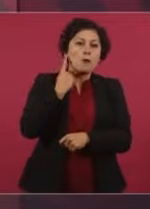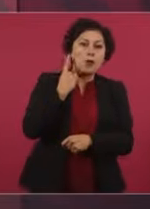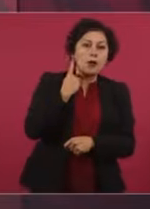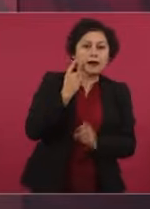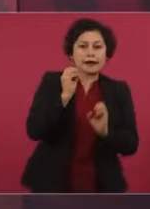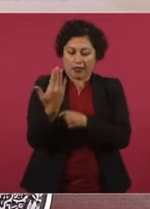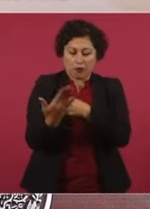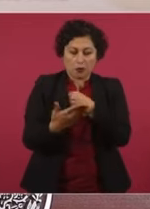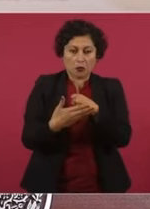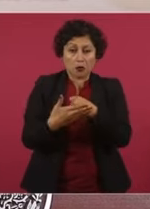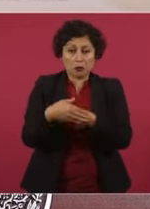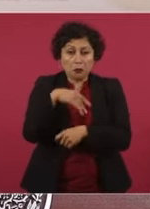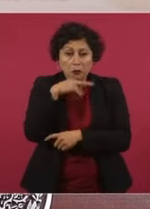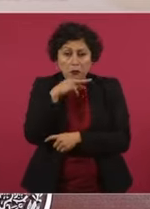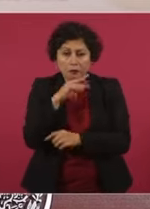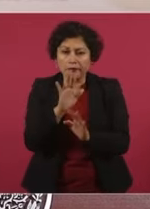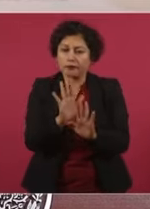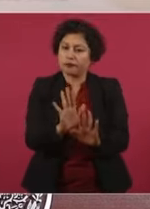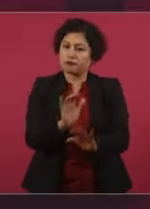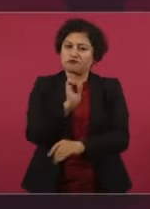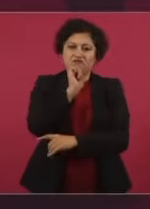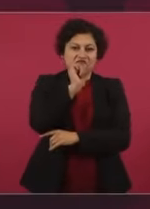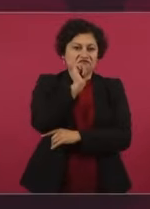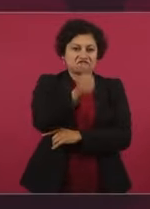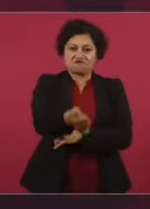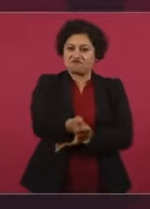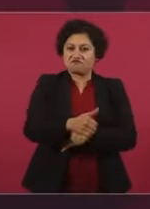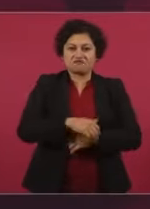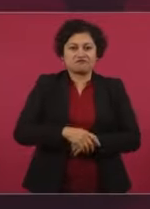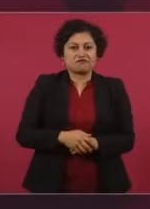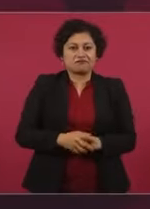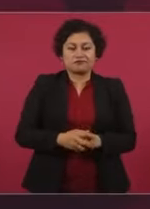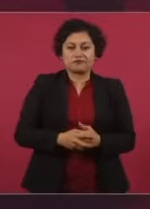de ningún tipo.